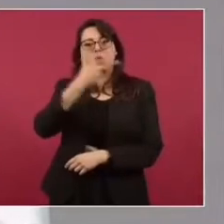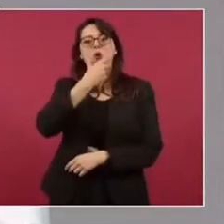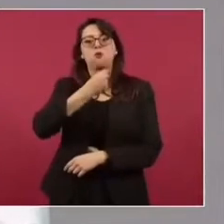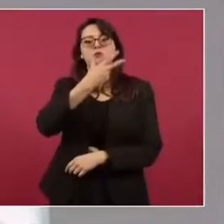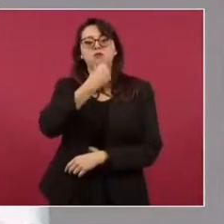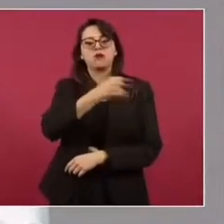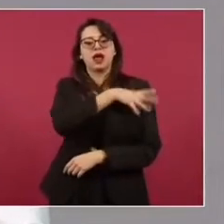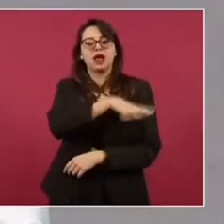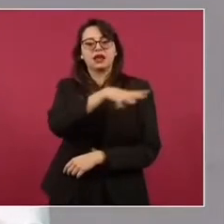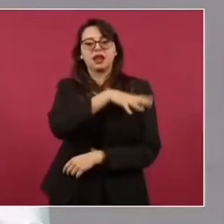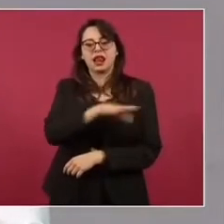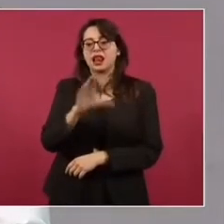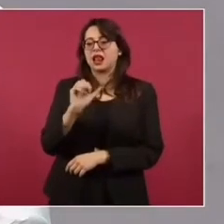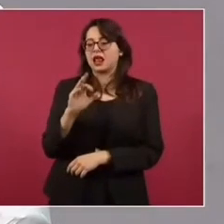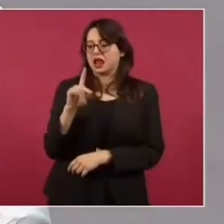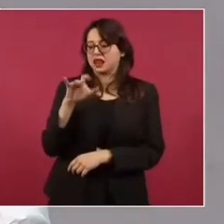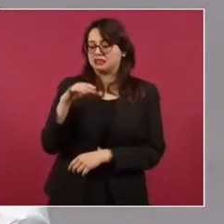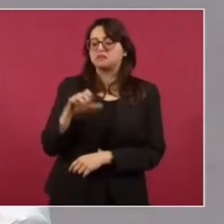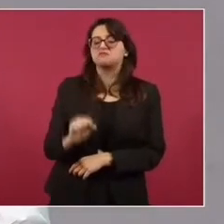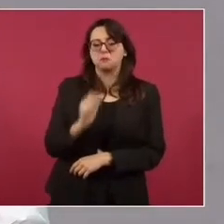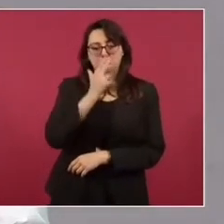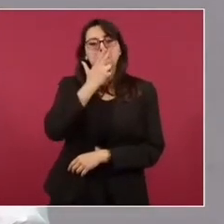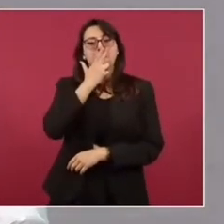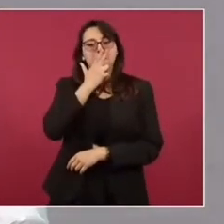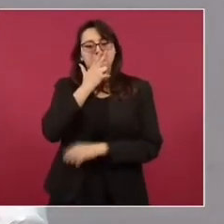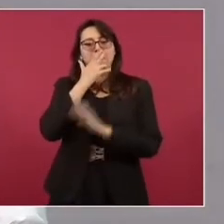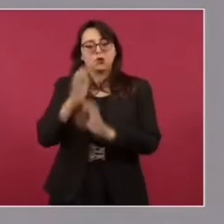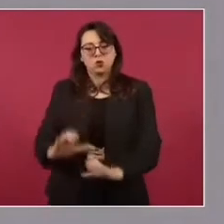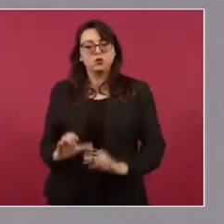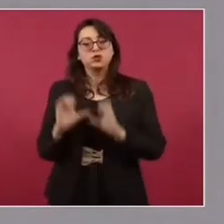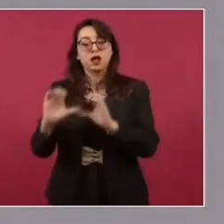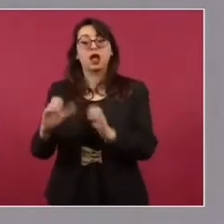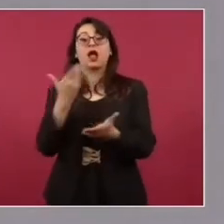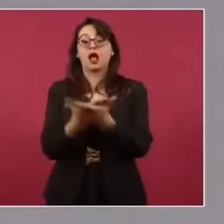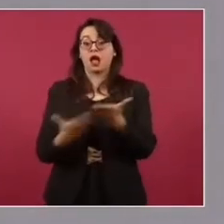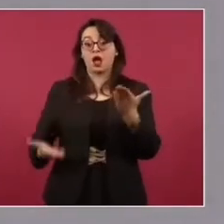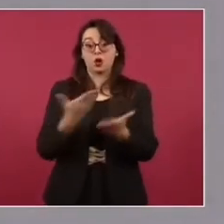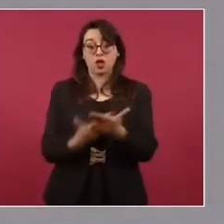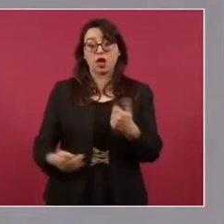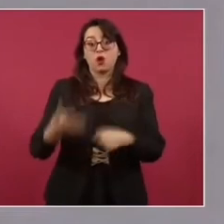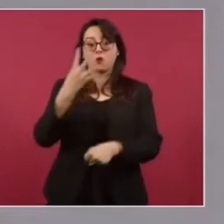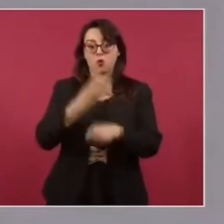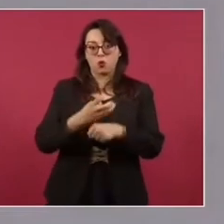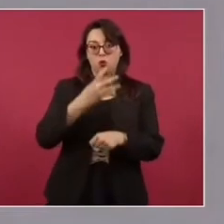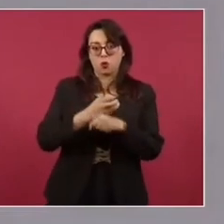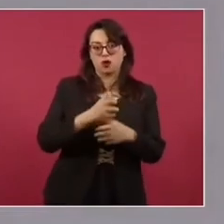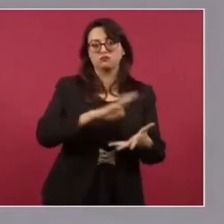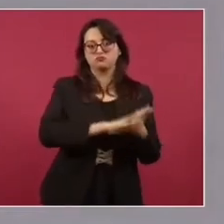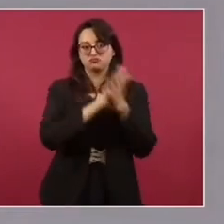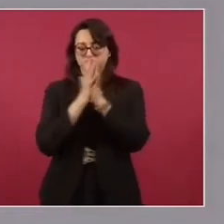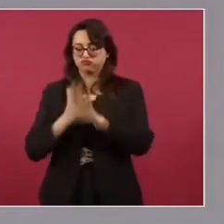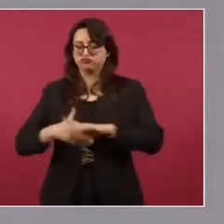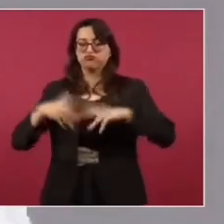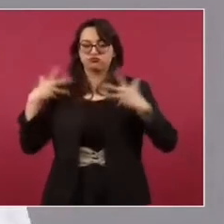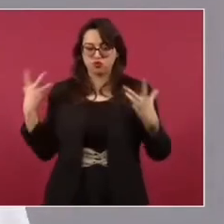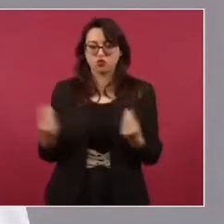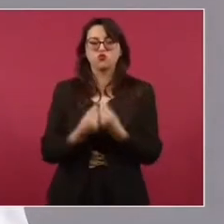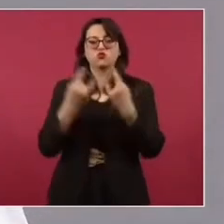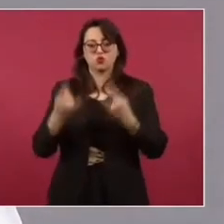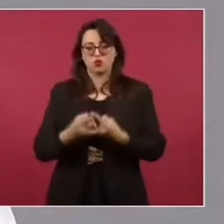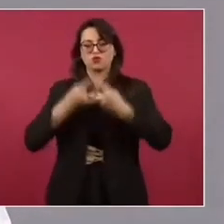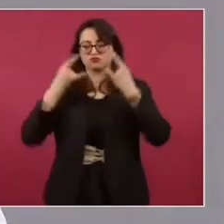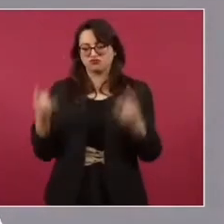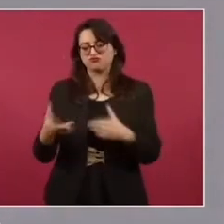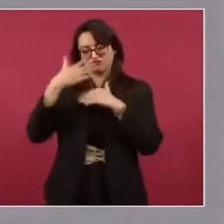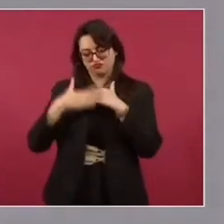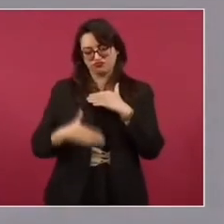está cabalmente cuidado y con esta cuarta transformación juntos estamos haciendo historia